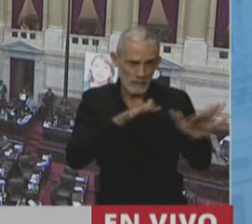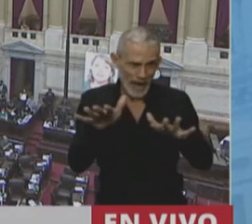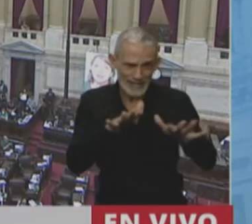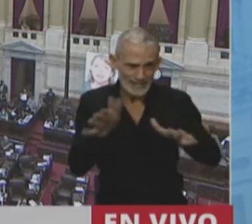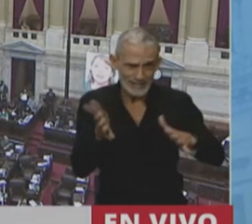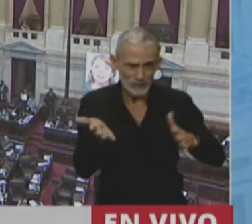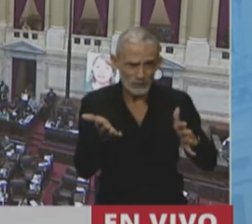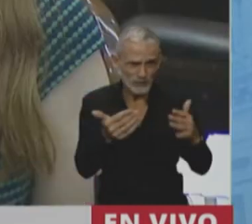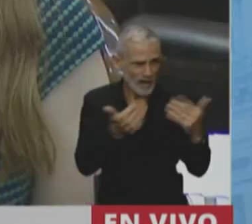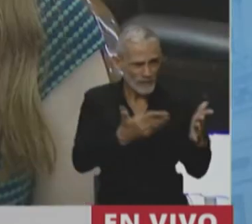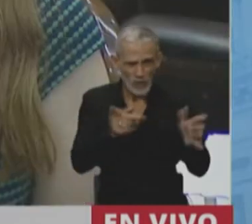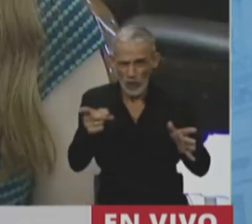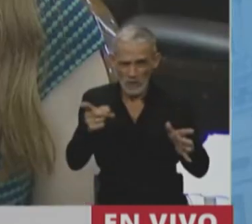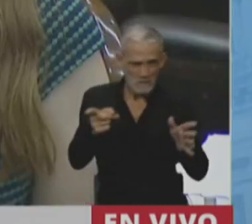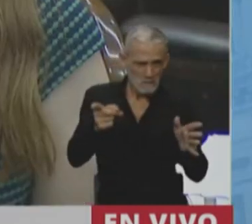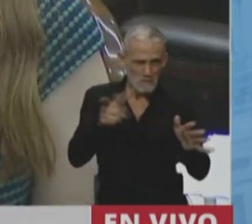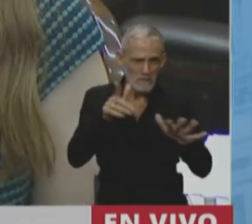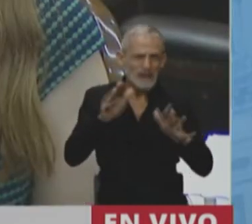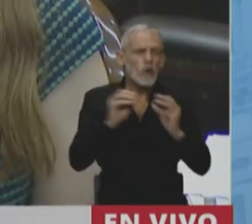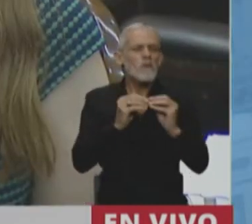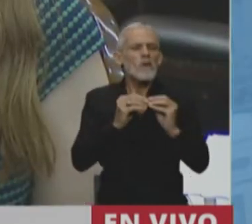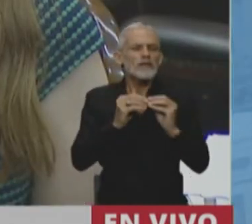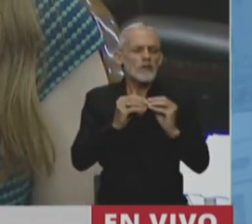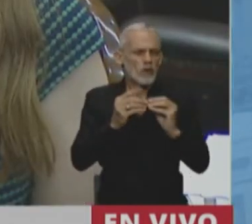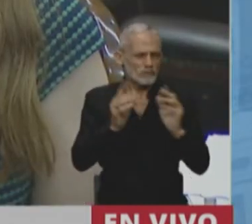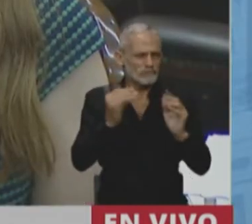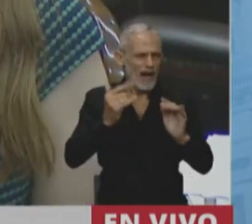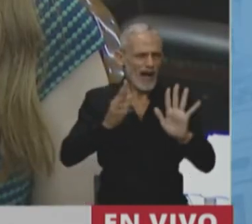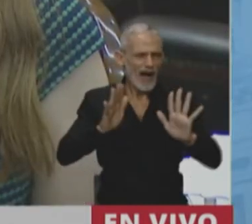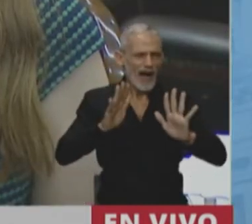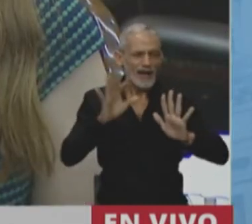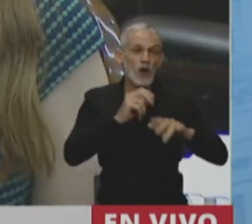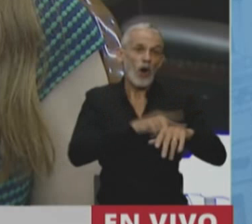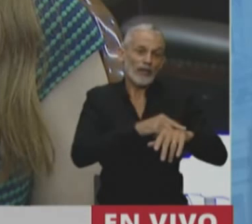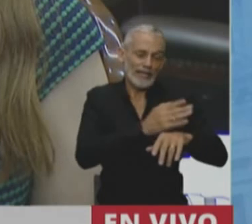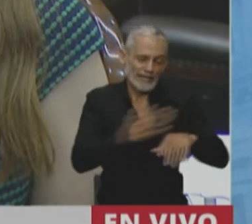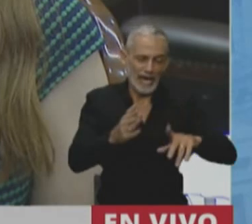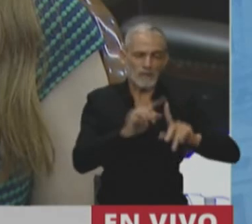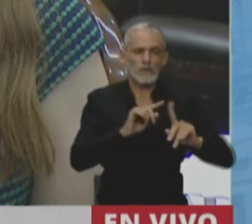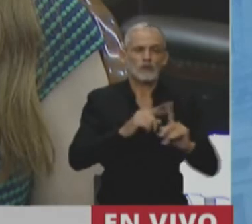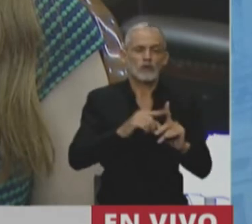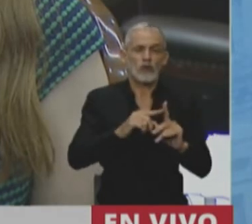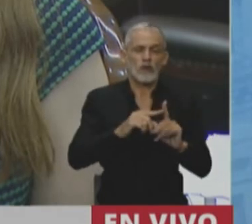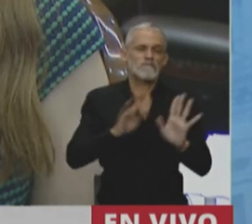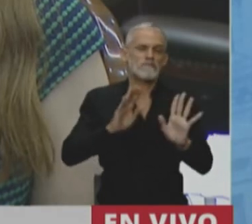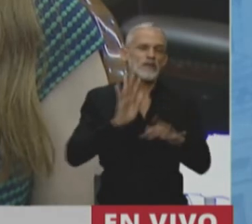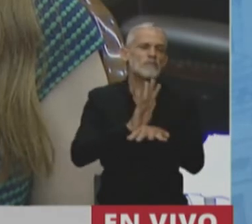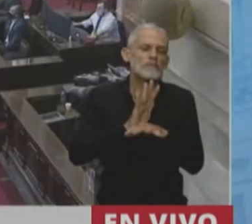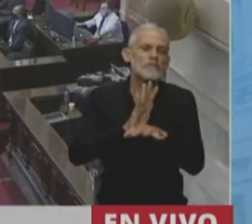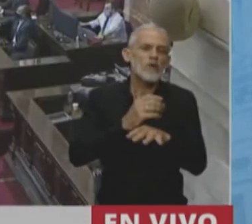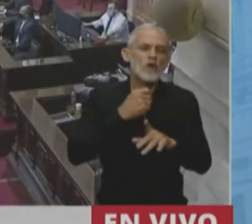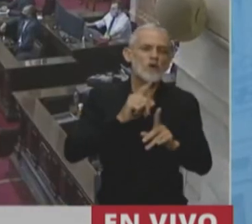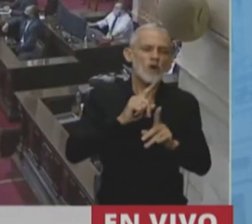entre ambos. Las razones tienen que ver con los tiempos, con una negación a ver